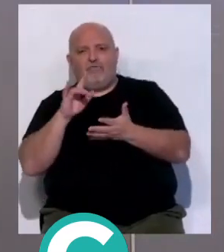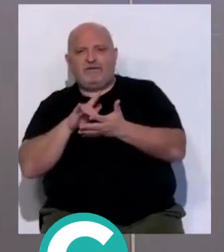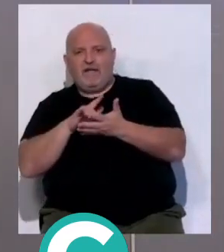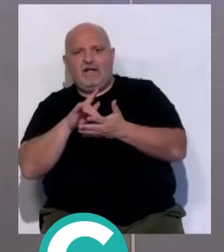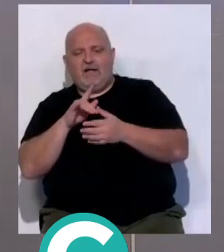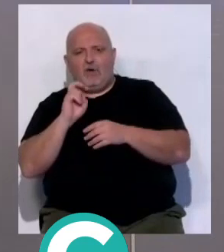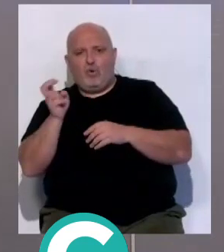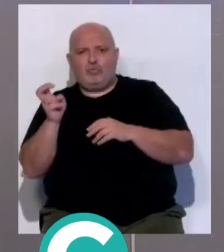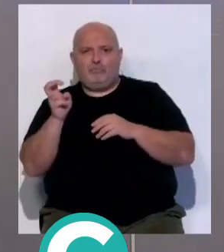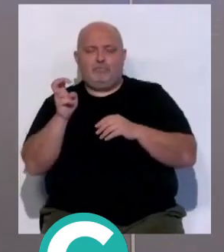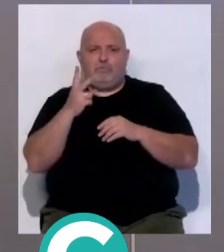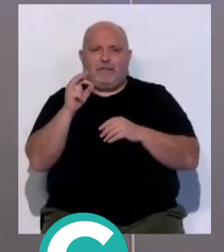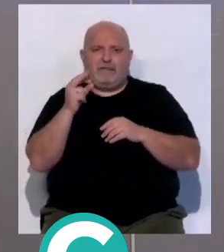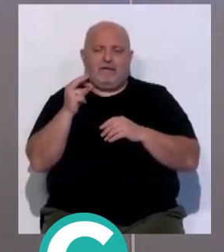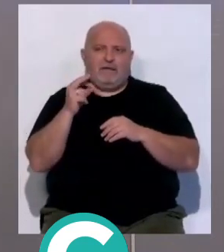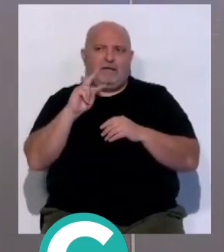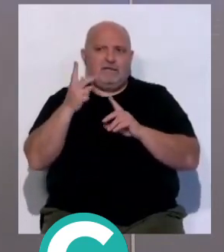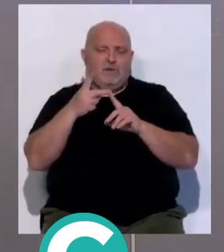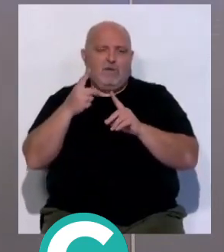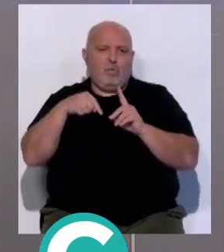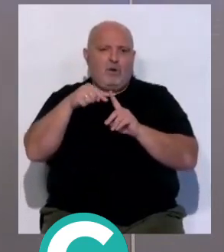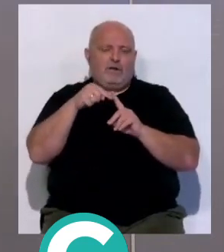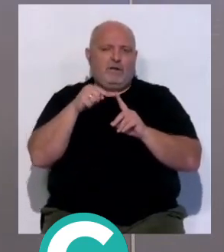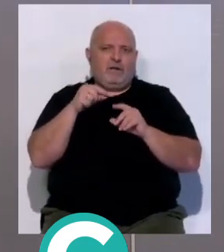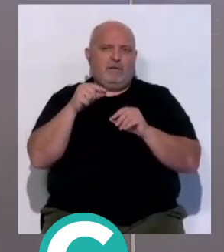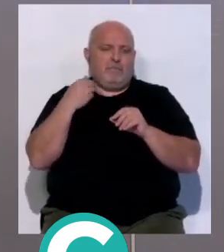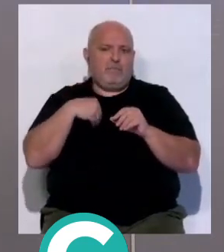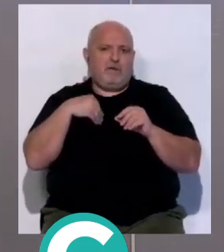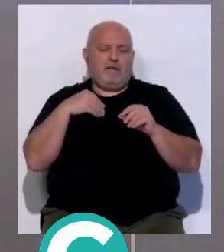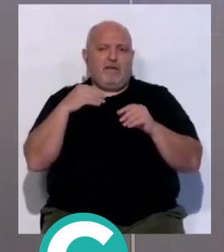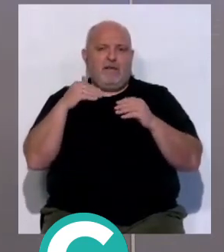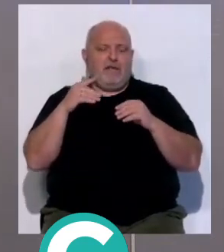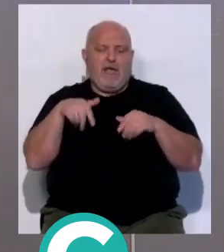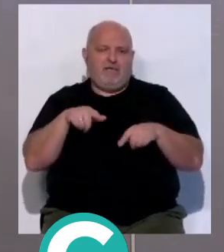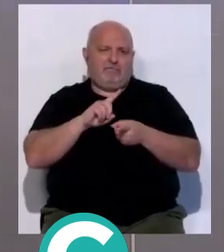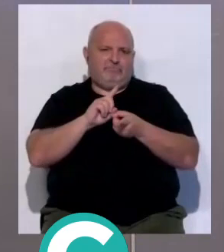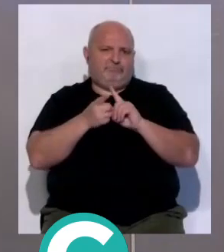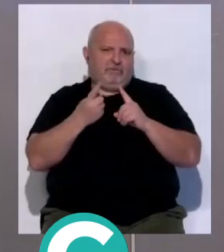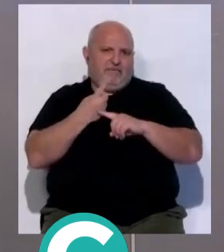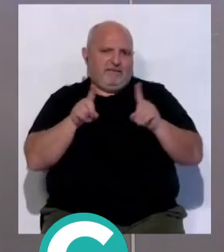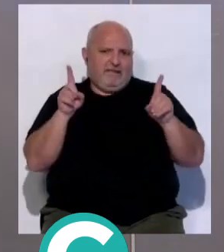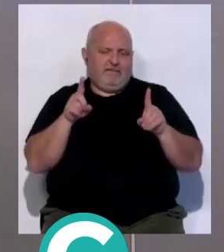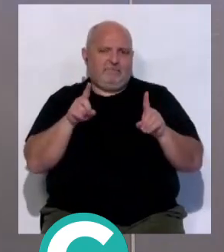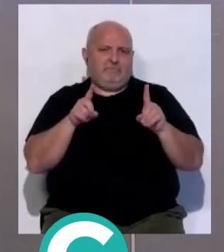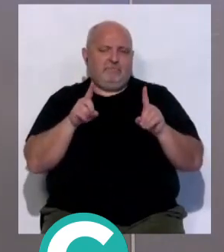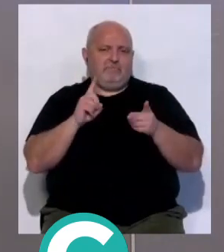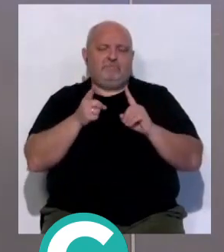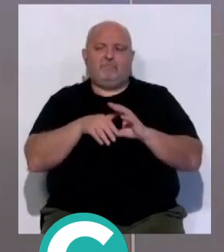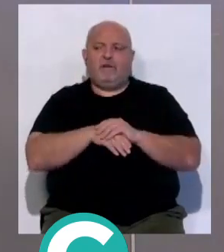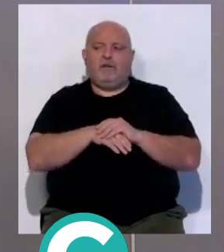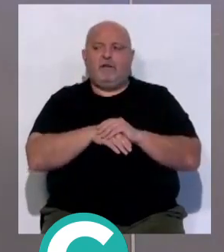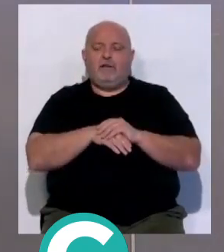20, que empezaba la segunda vuelta, era el mismo, pero en casa, ahora ya pueden cambiar.